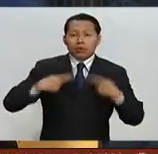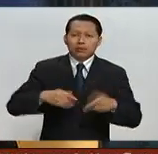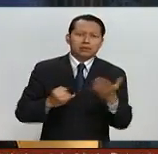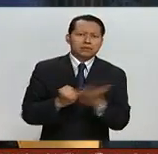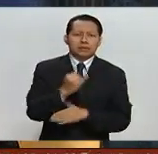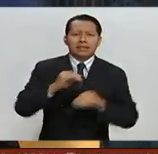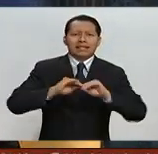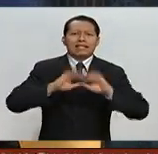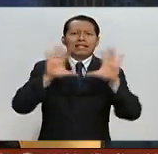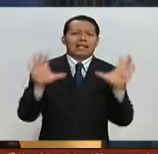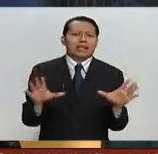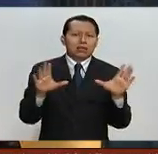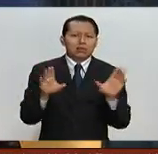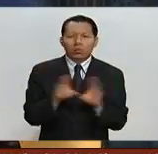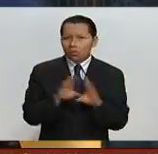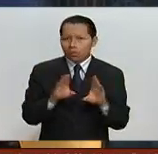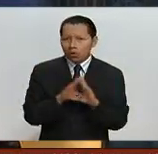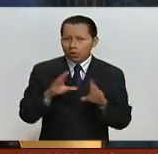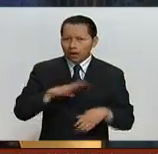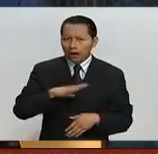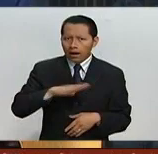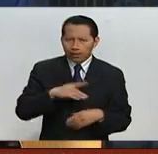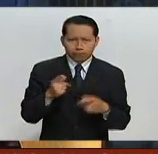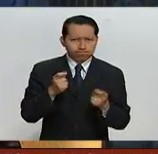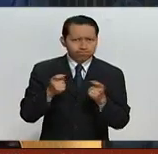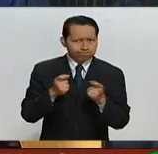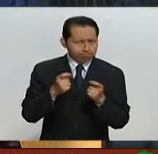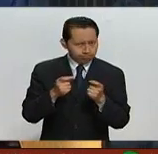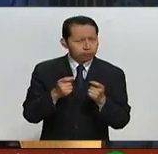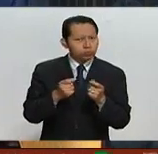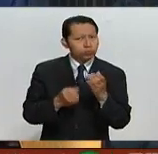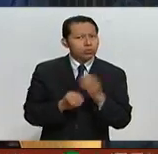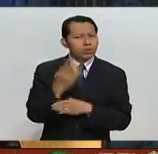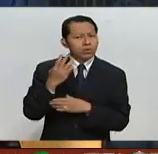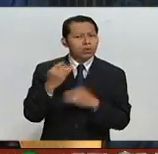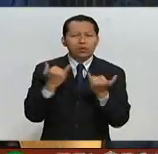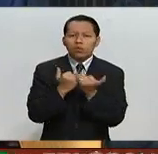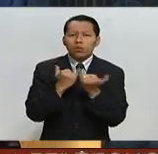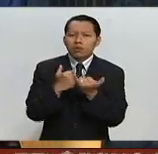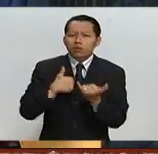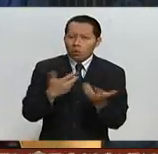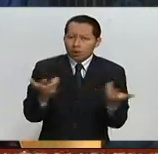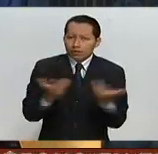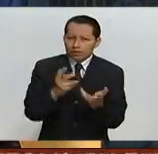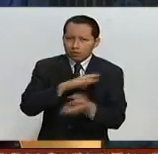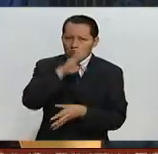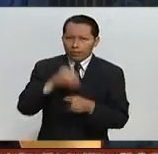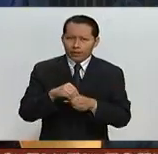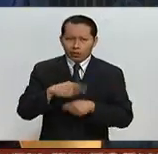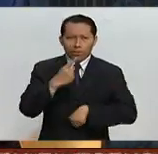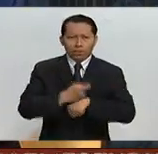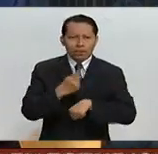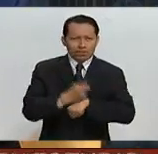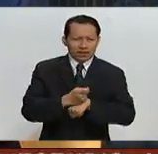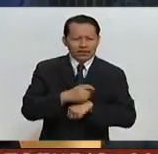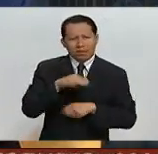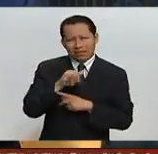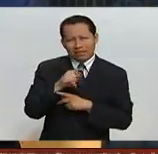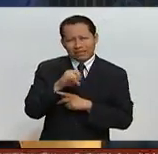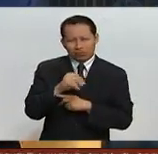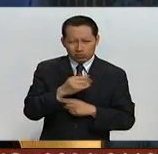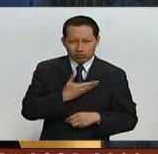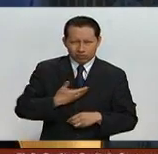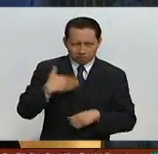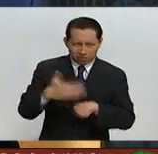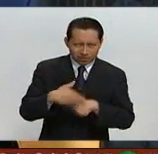otro camino. Ello requiere una conducción renovada. Haré todo lo que pueda como primer ministro en las próximas semanas y meses.